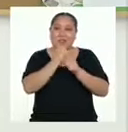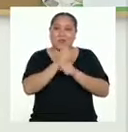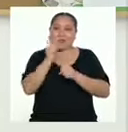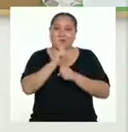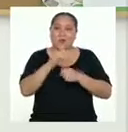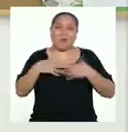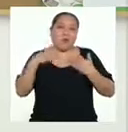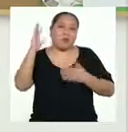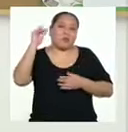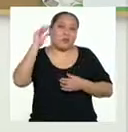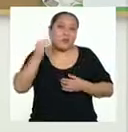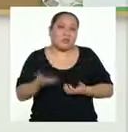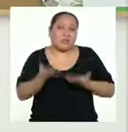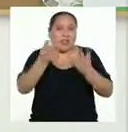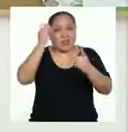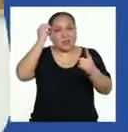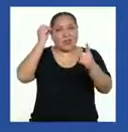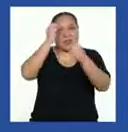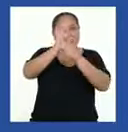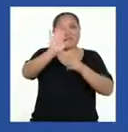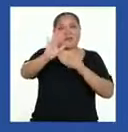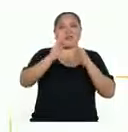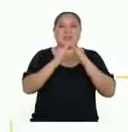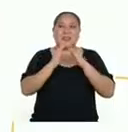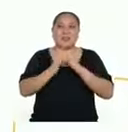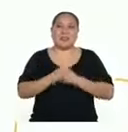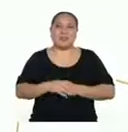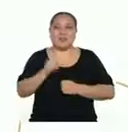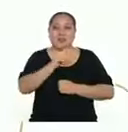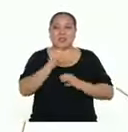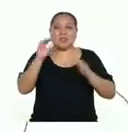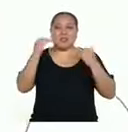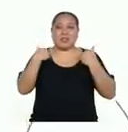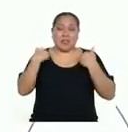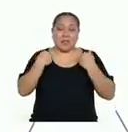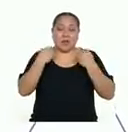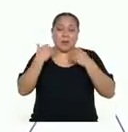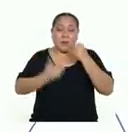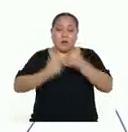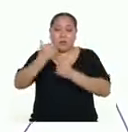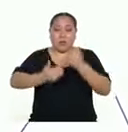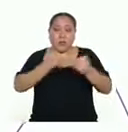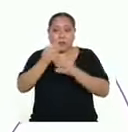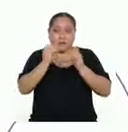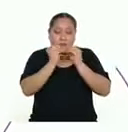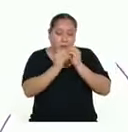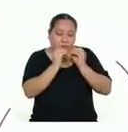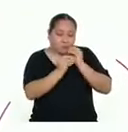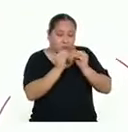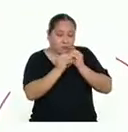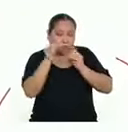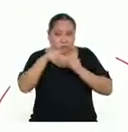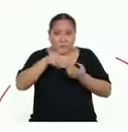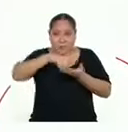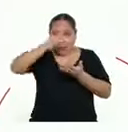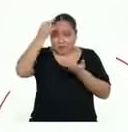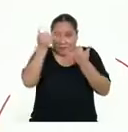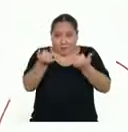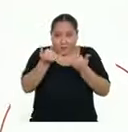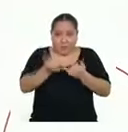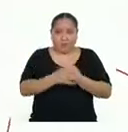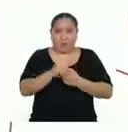no puedo despedirme sin dejarles un reto para casa. Deberán poner en práctica los pasos del proceso de revisión que aprendimos hoy,